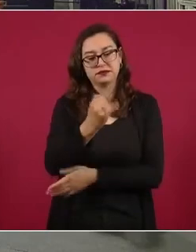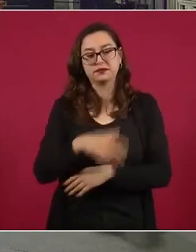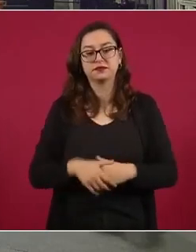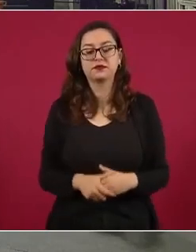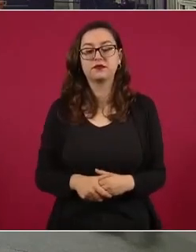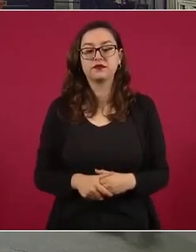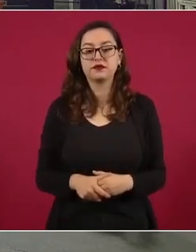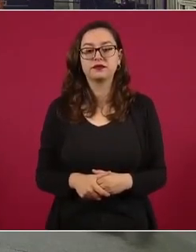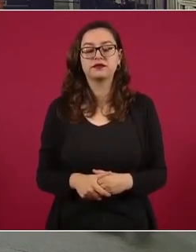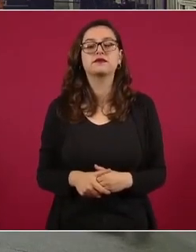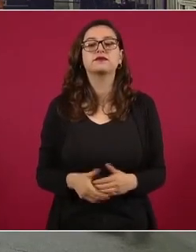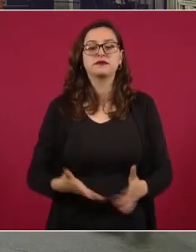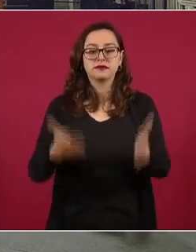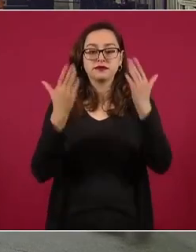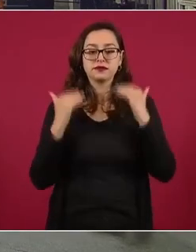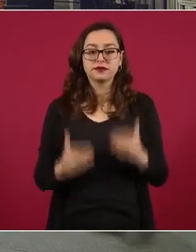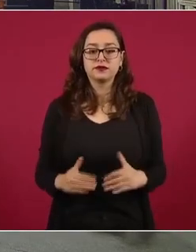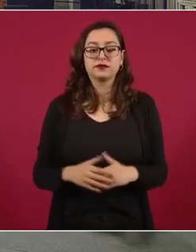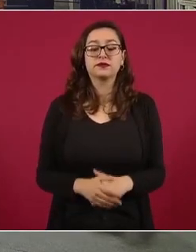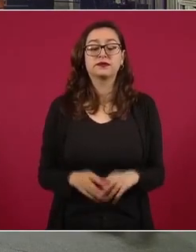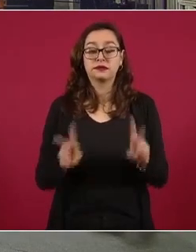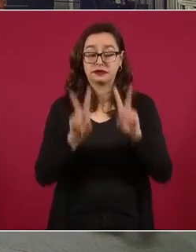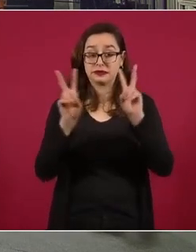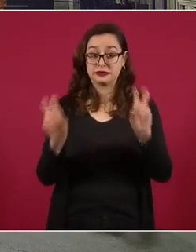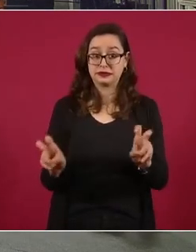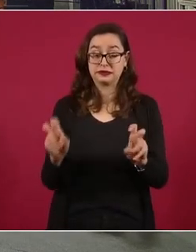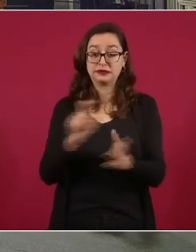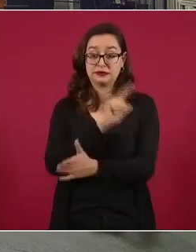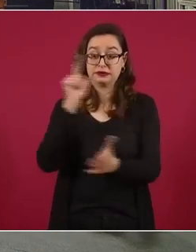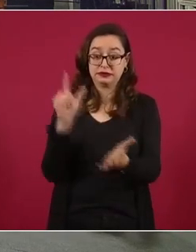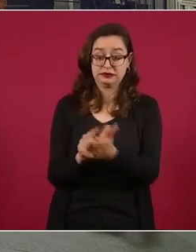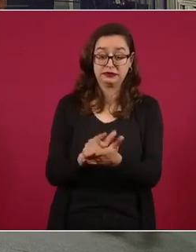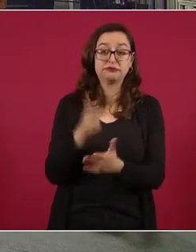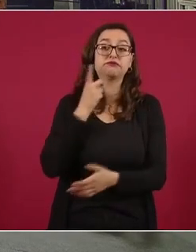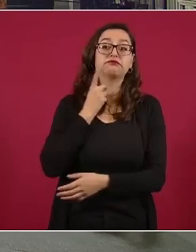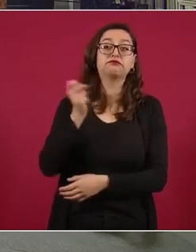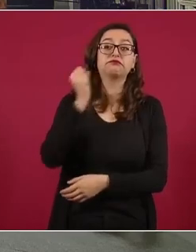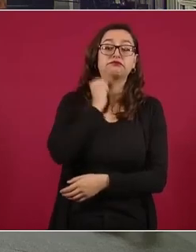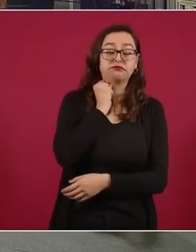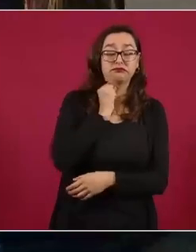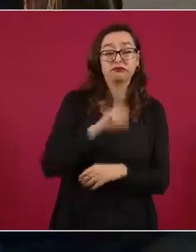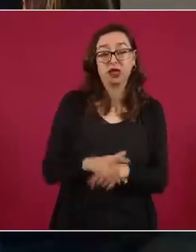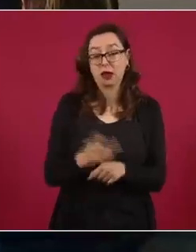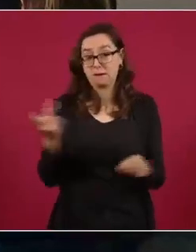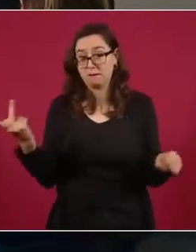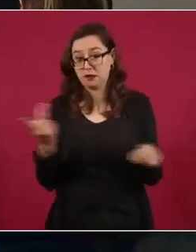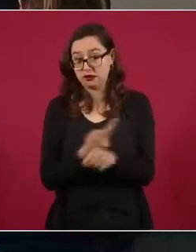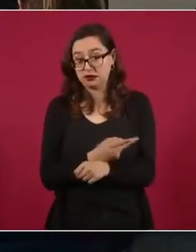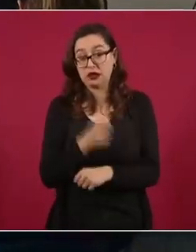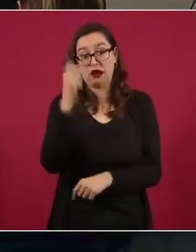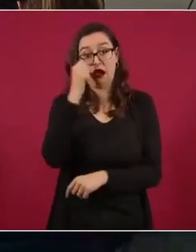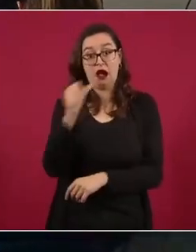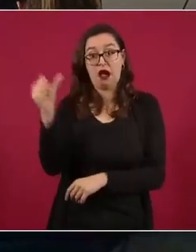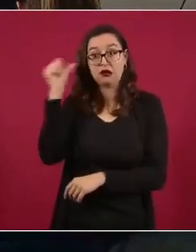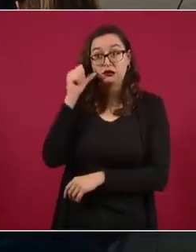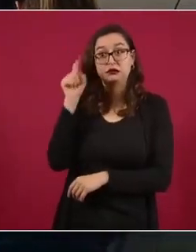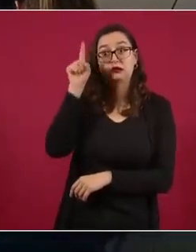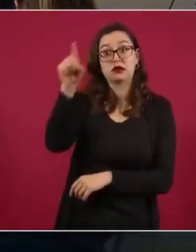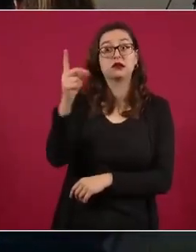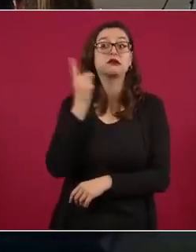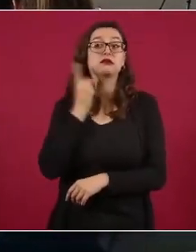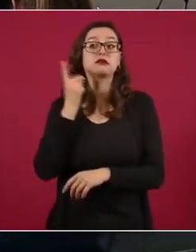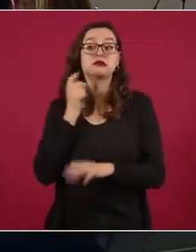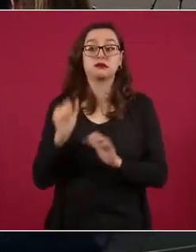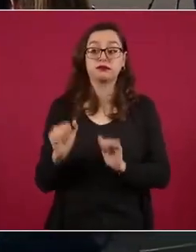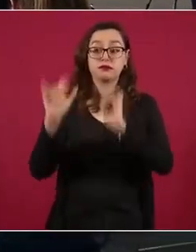Presidente, ayer ya se aprueba la primera etapa de esta ampliación al despliegue de las Fuerzas Armadas